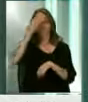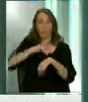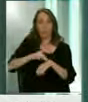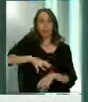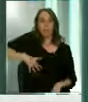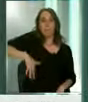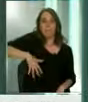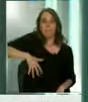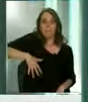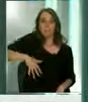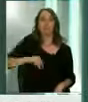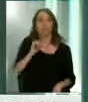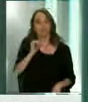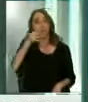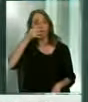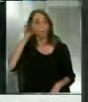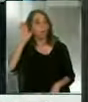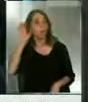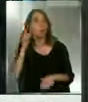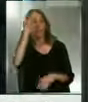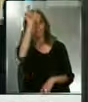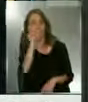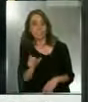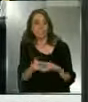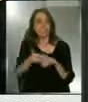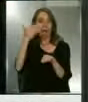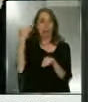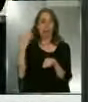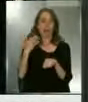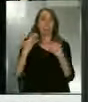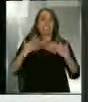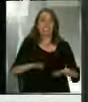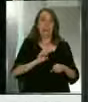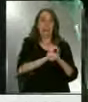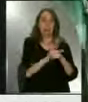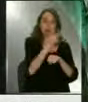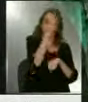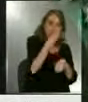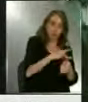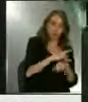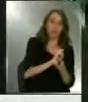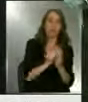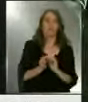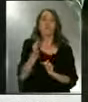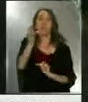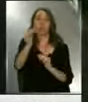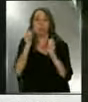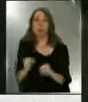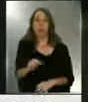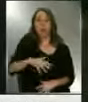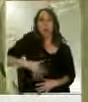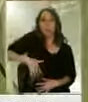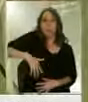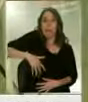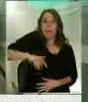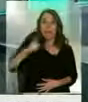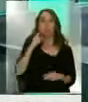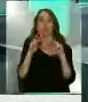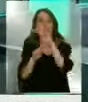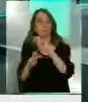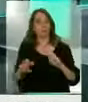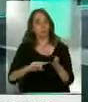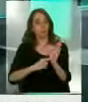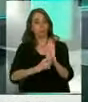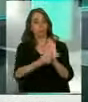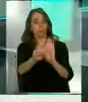como usted lo ha escuchado, ¿es posible que una persona que haya tenido COVID pueda generar Parkinson? Vamos a revisar porque se hizo un estudio que se